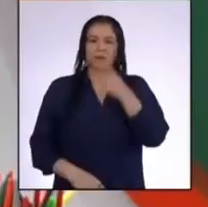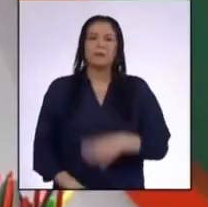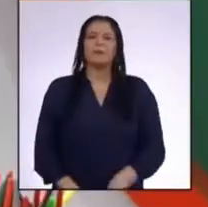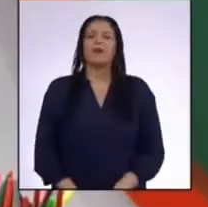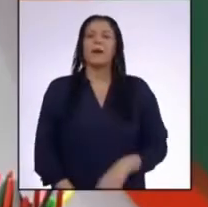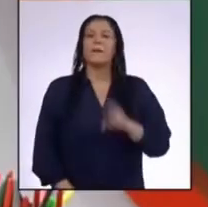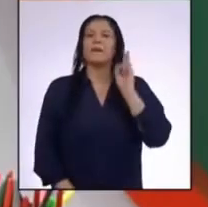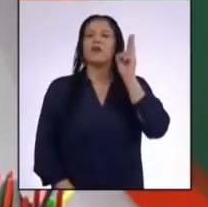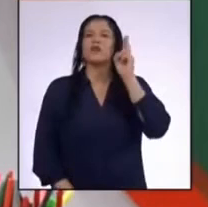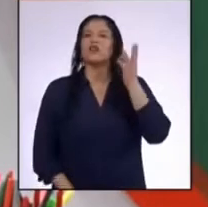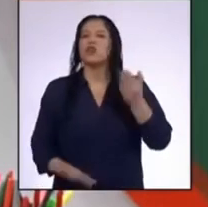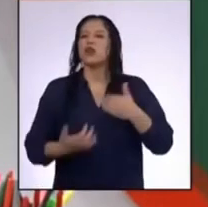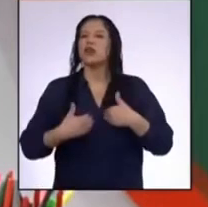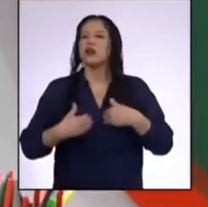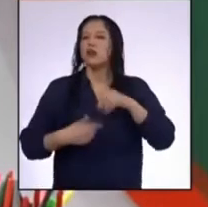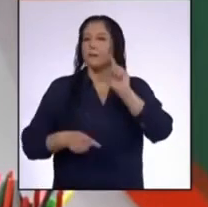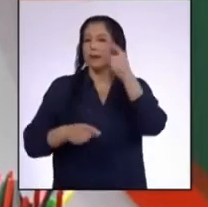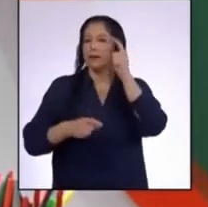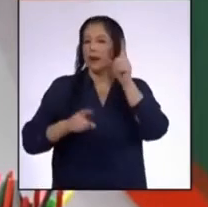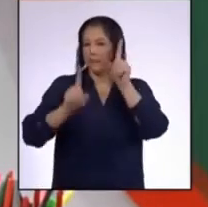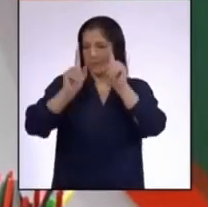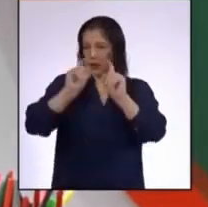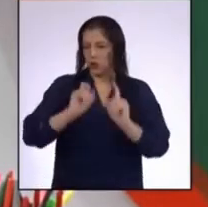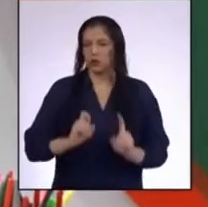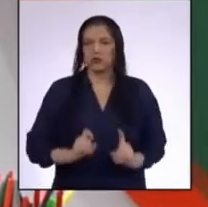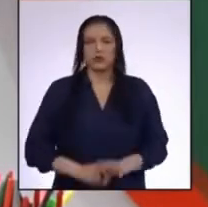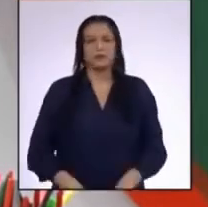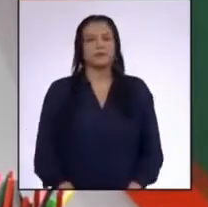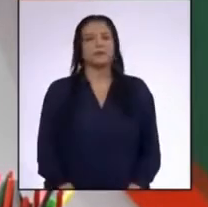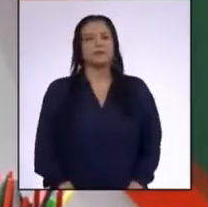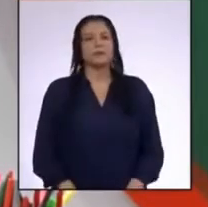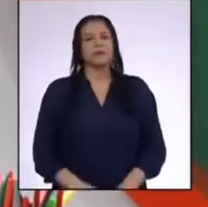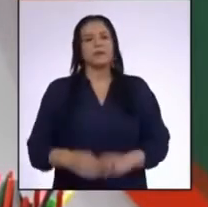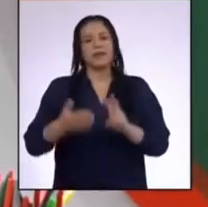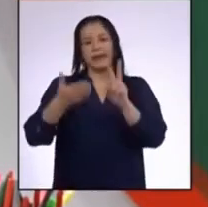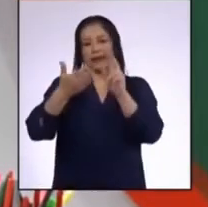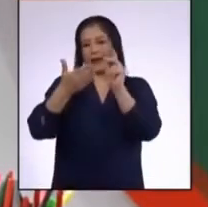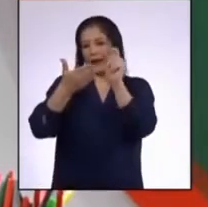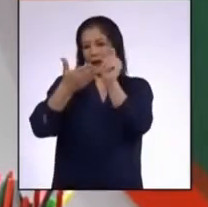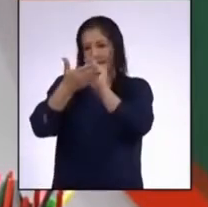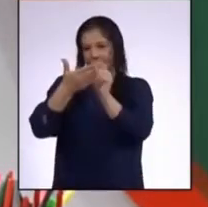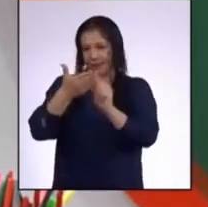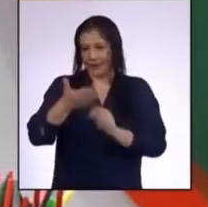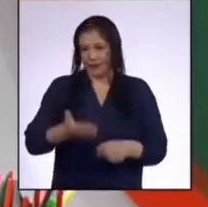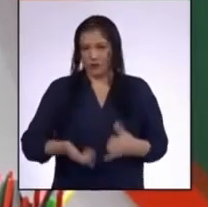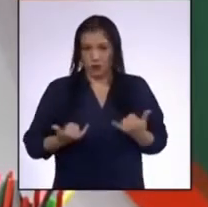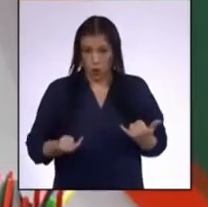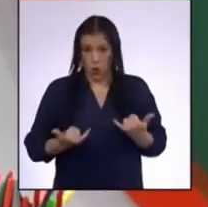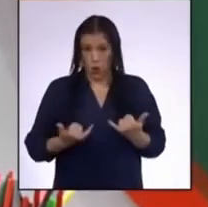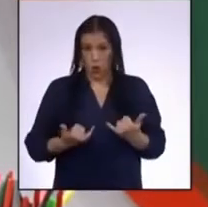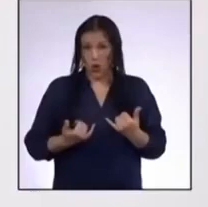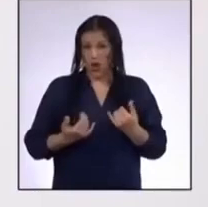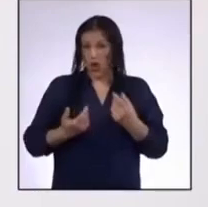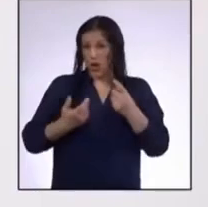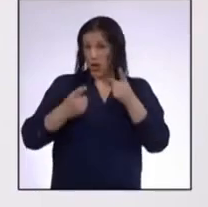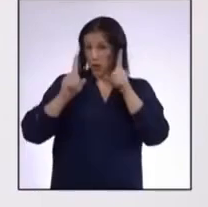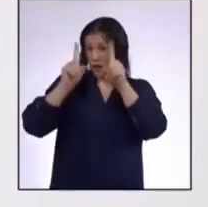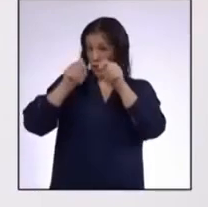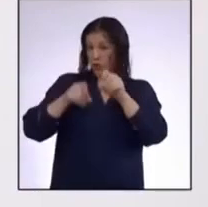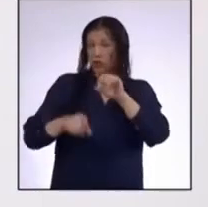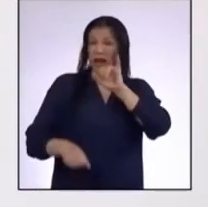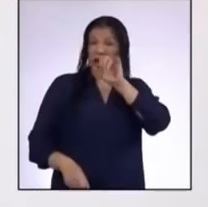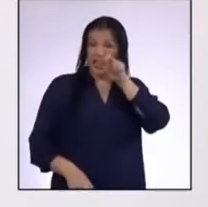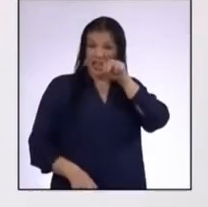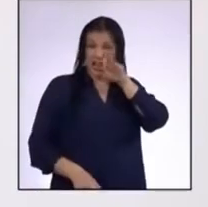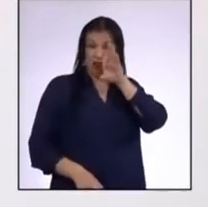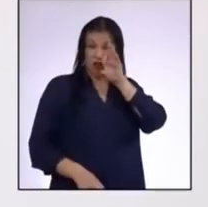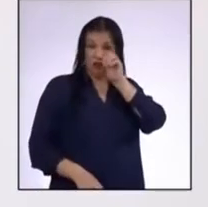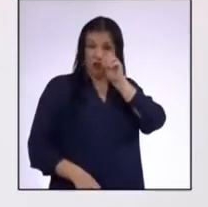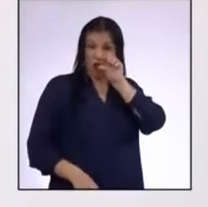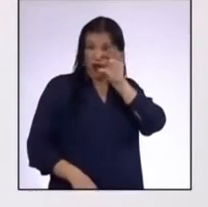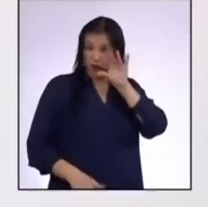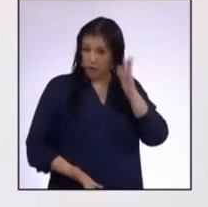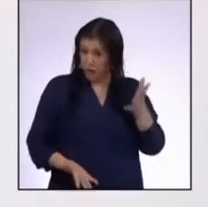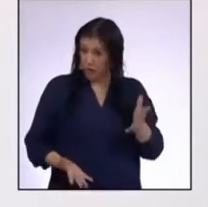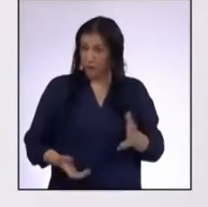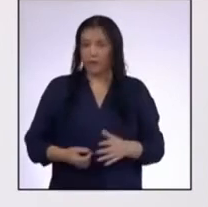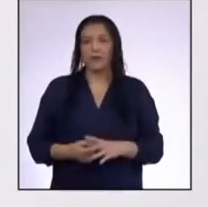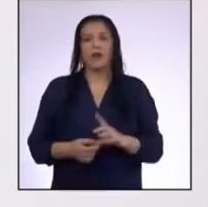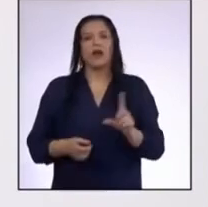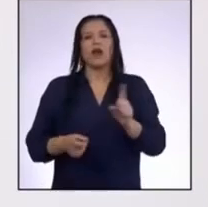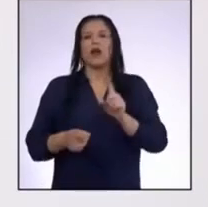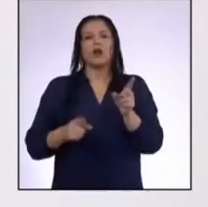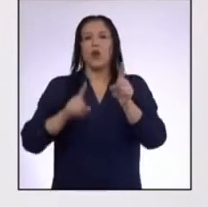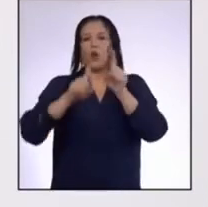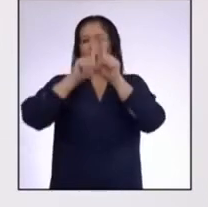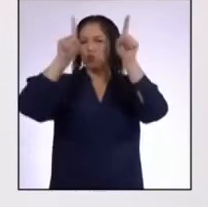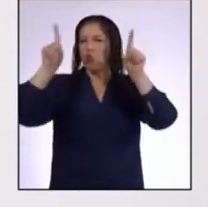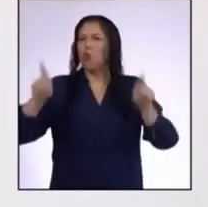Profesora, tengo una primera pregunta ¿El texto que hemos leído hoy es una infografía? Bueno, en realidad es